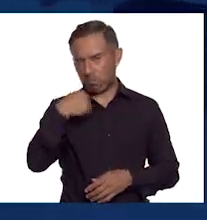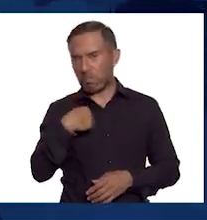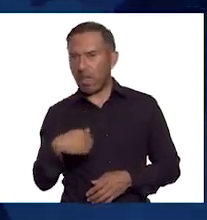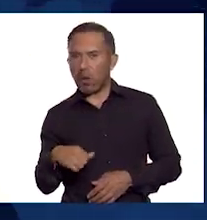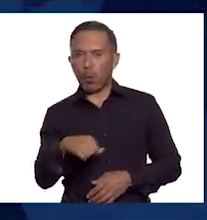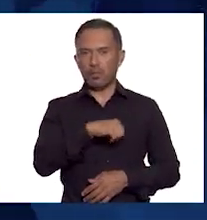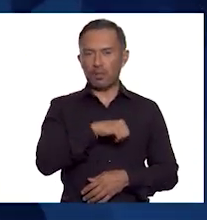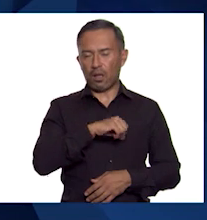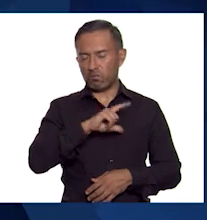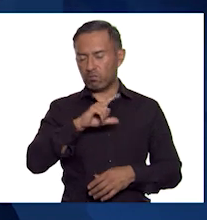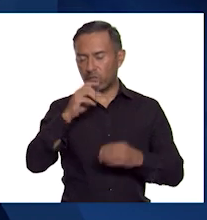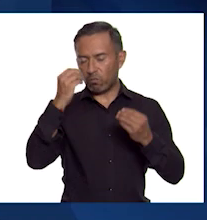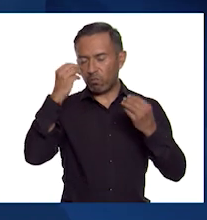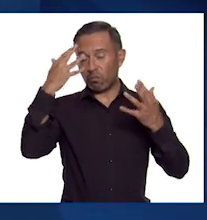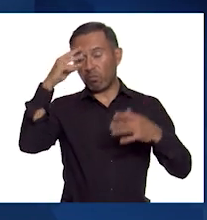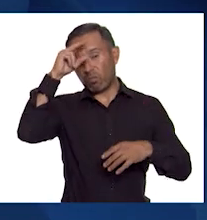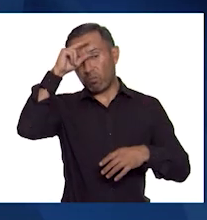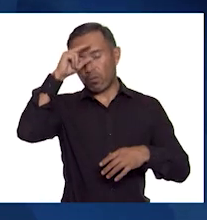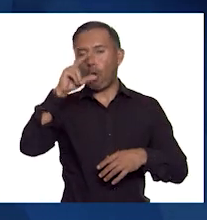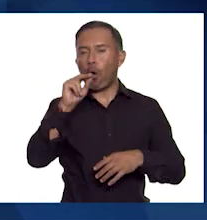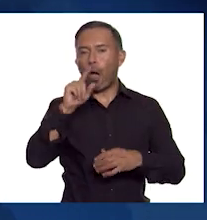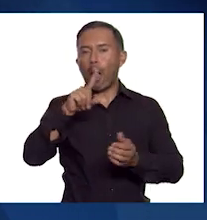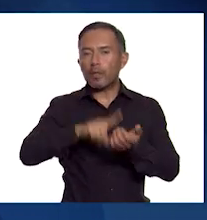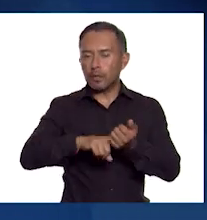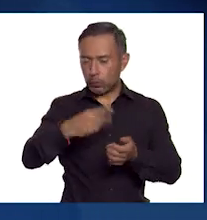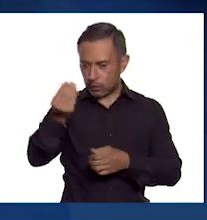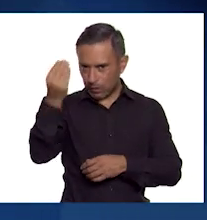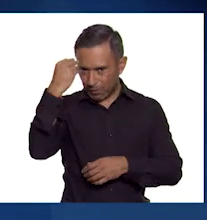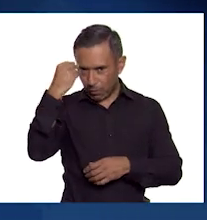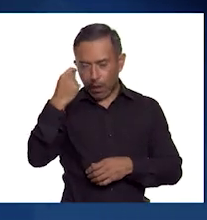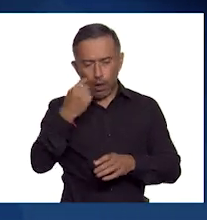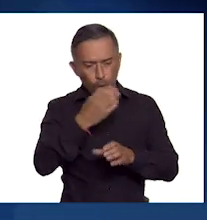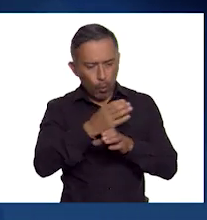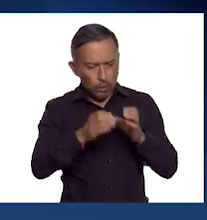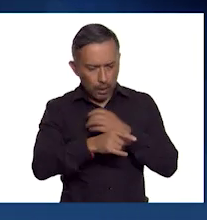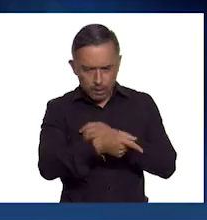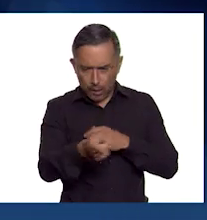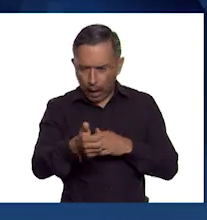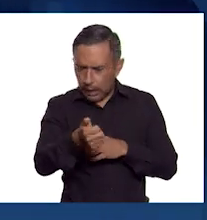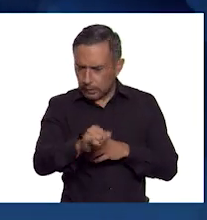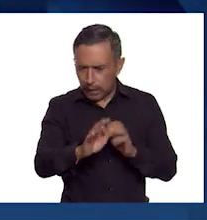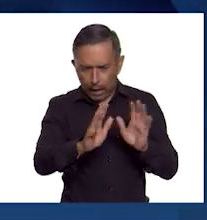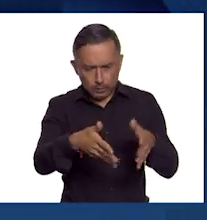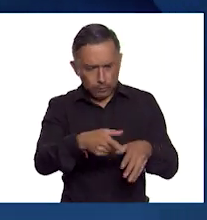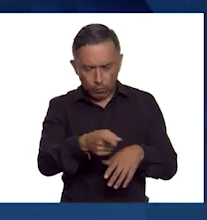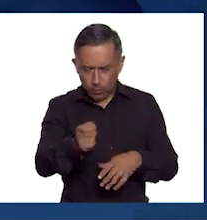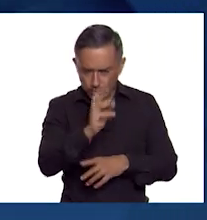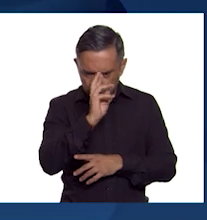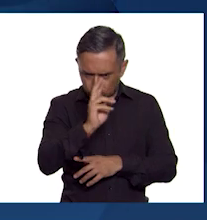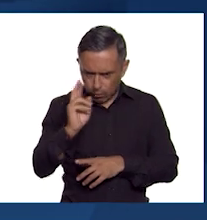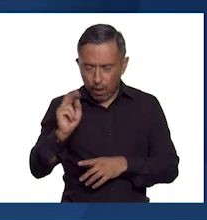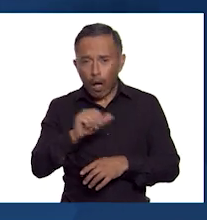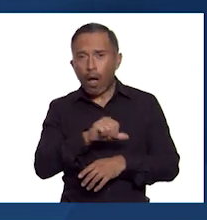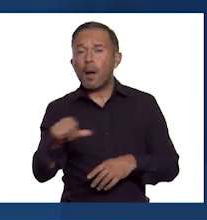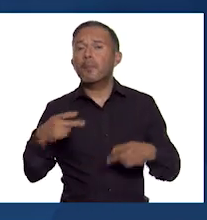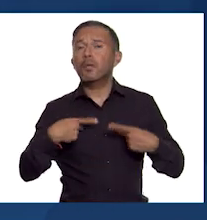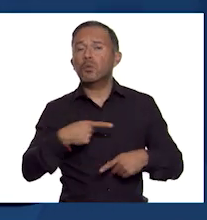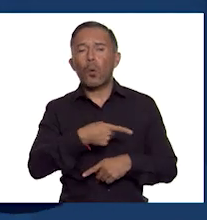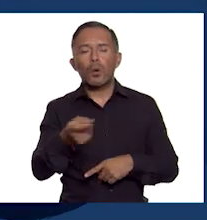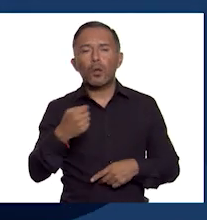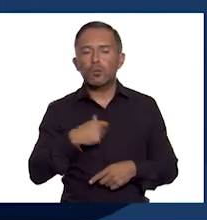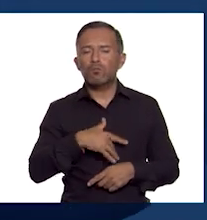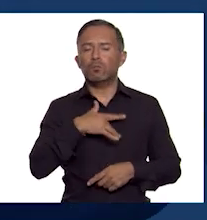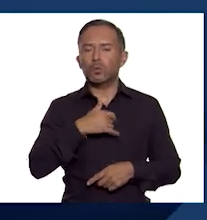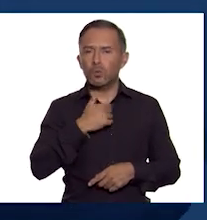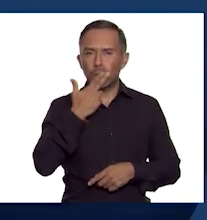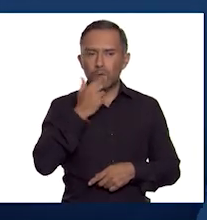sino una iluminación basada en la sabiduría de reconocer a las cosas como son y la compasión hacia todos los seres y beneficiarlos a